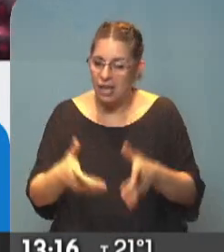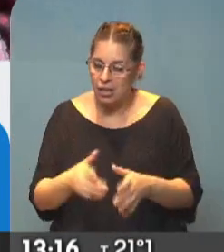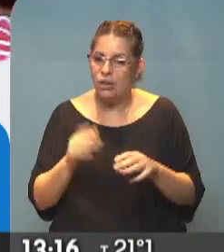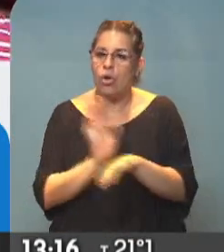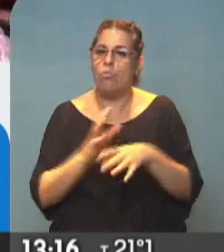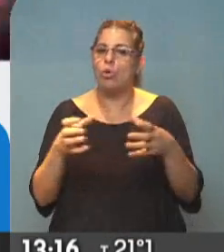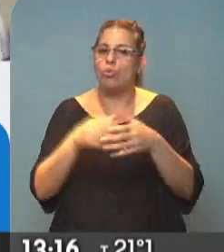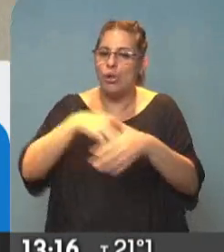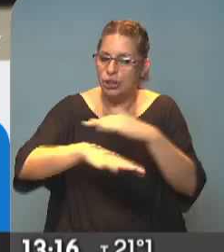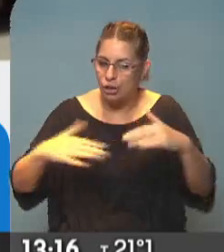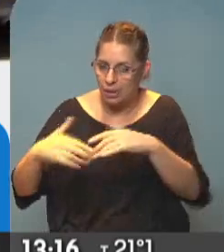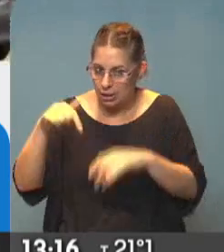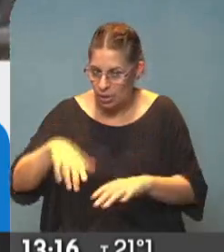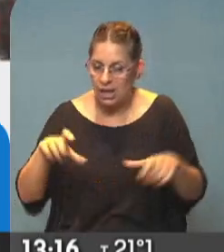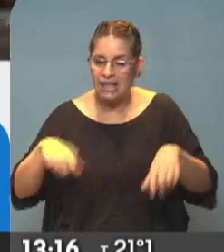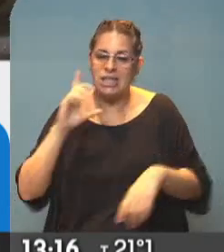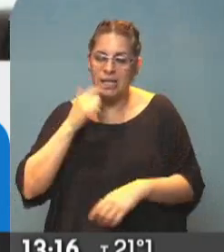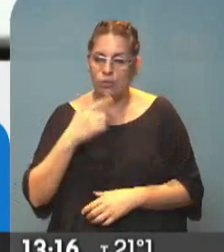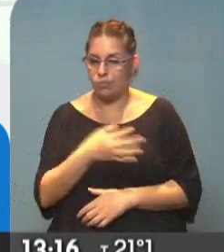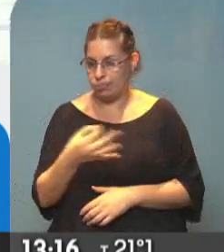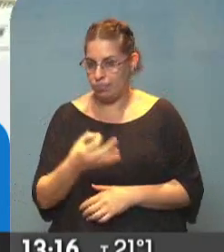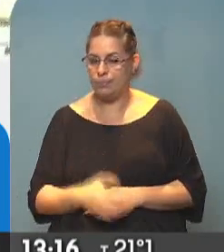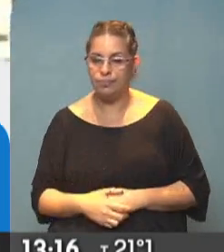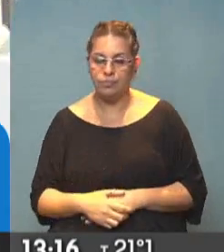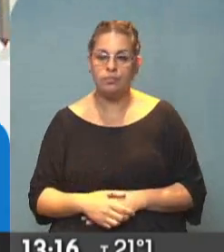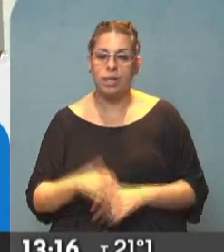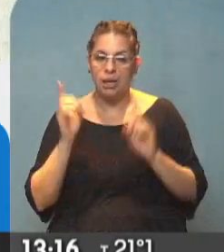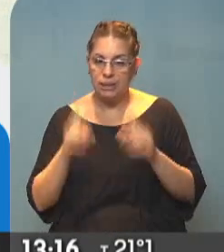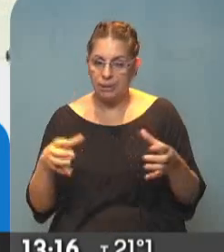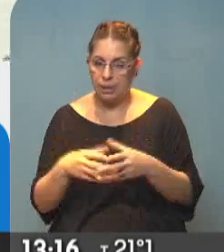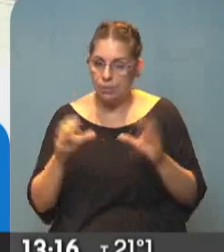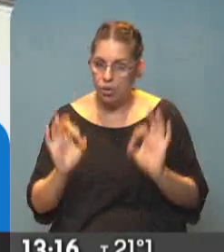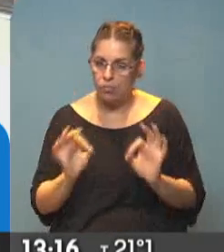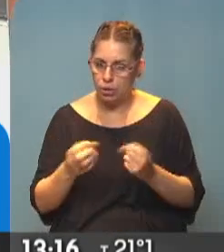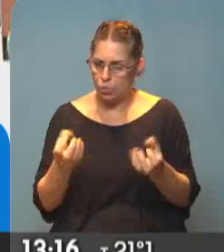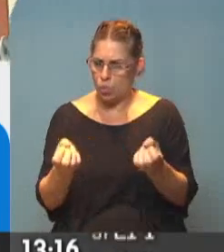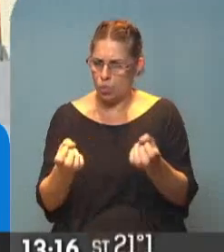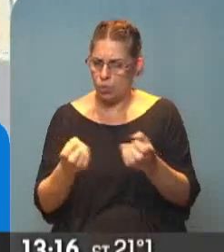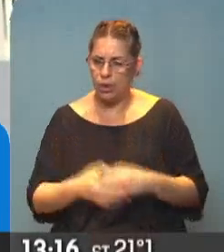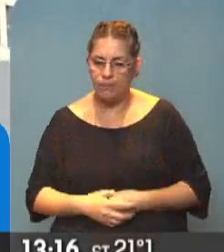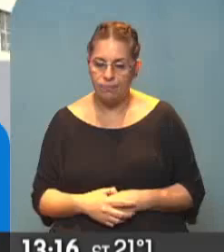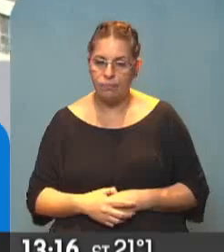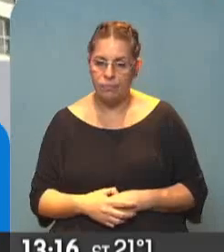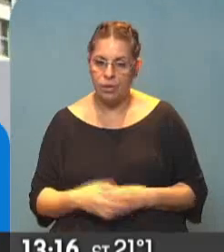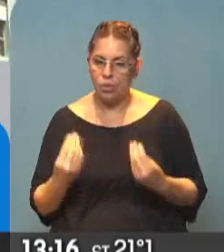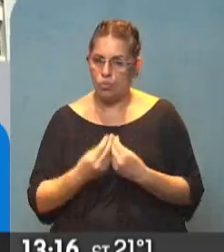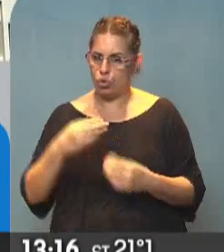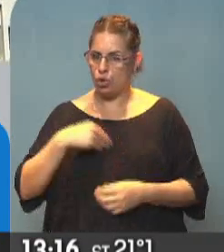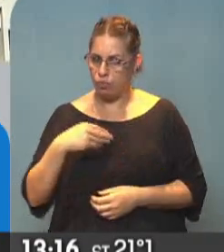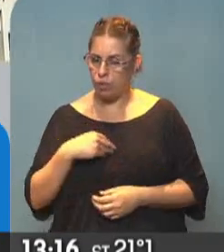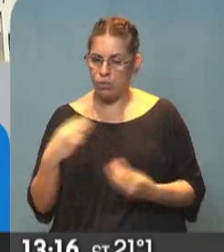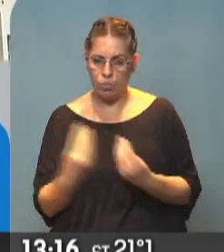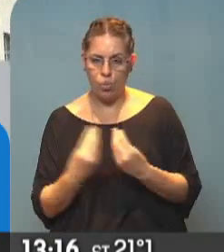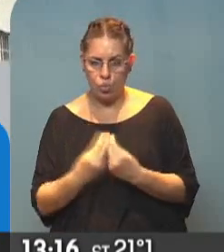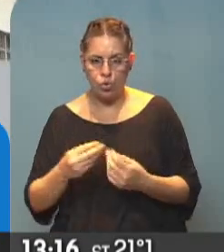sucede dentro de un partido aquí en Lanús. Sí, sí, sí. Y también todo el equipo también muy bien tuvo, tuvo con mucha fe, mucha